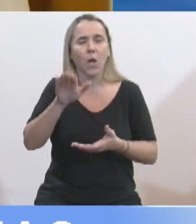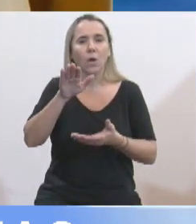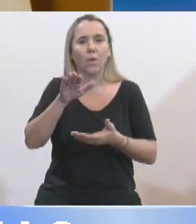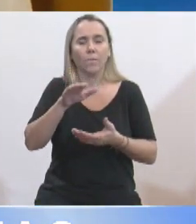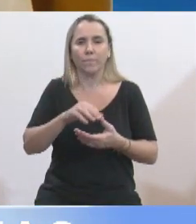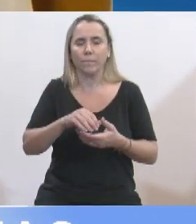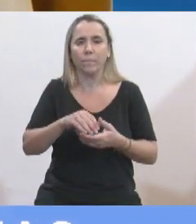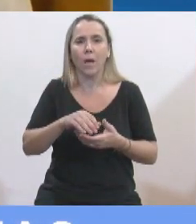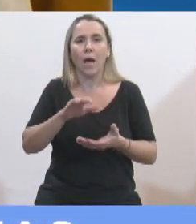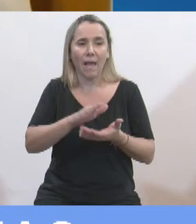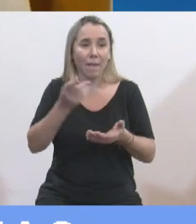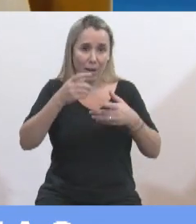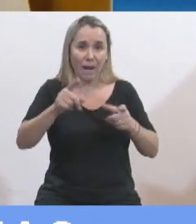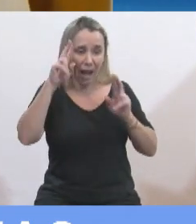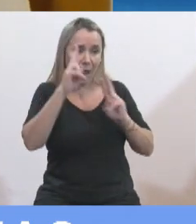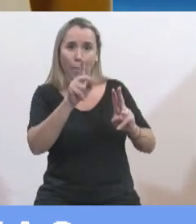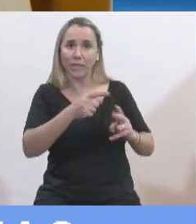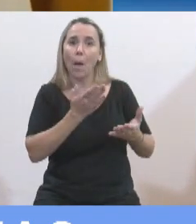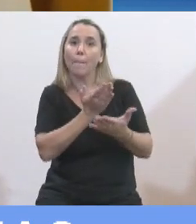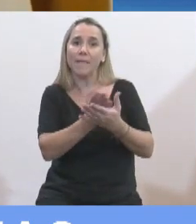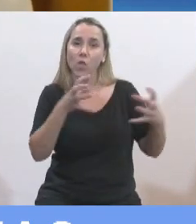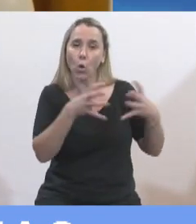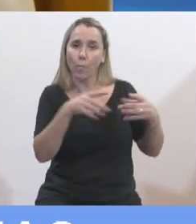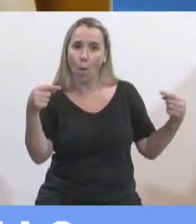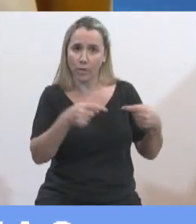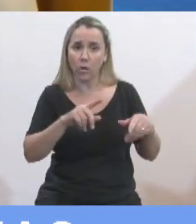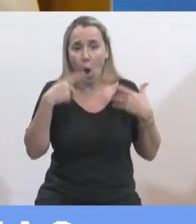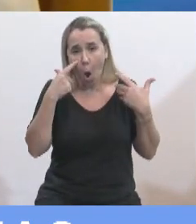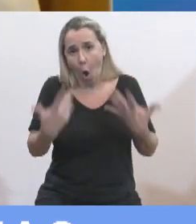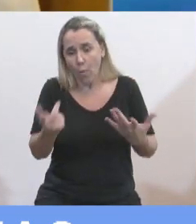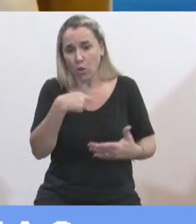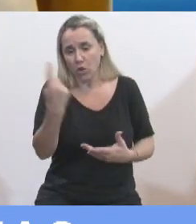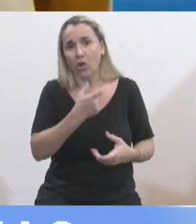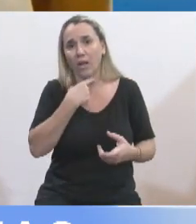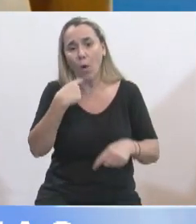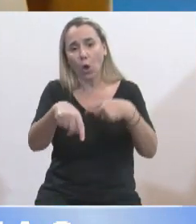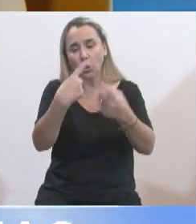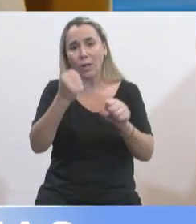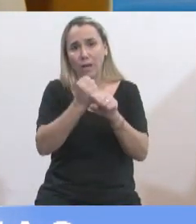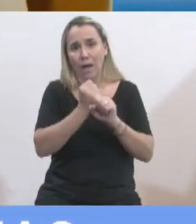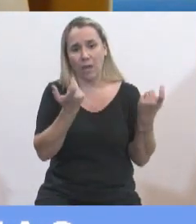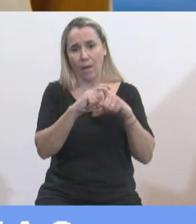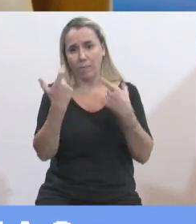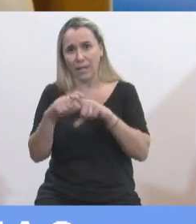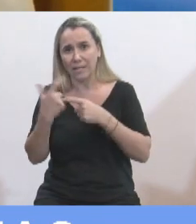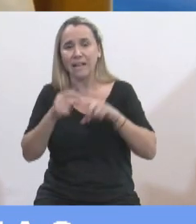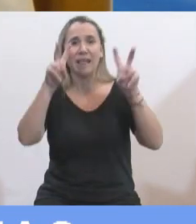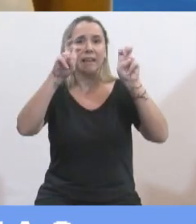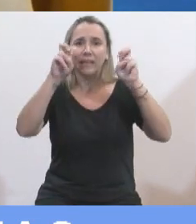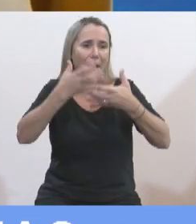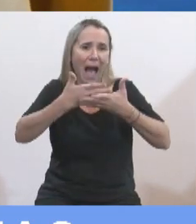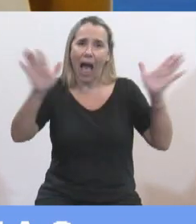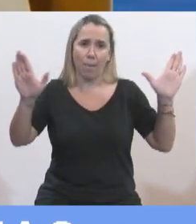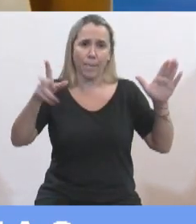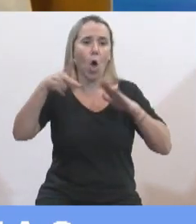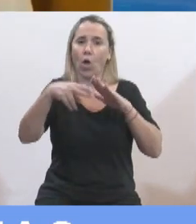oposición, al pedido de la oposición, y obviamente que queremos seguir trabajando en todas las comisiones con la ampliación de todos los temas sin ningún tipo